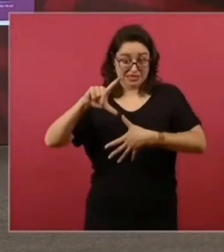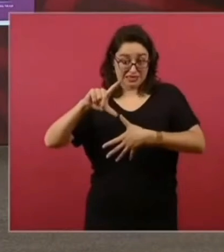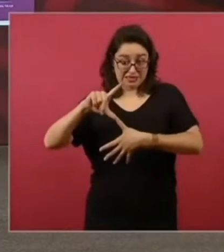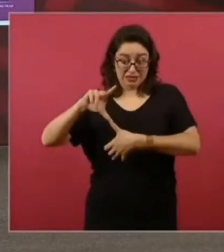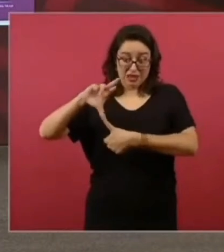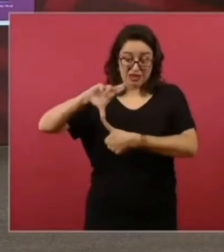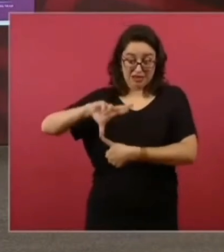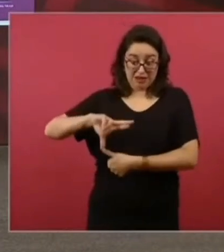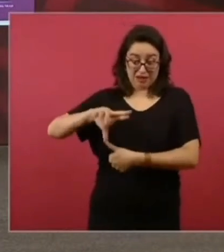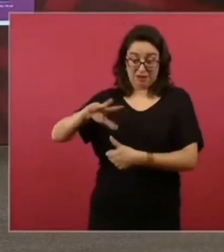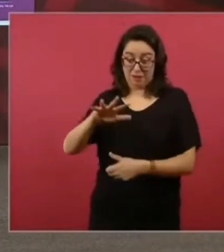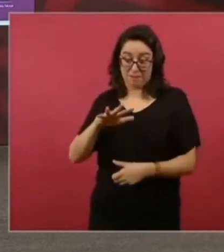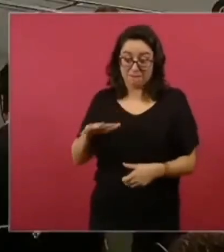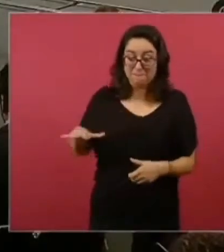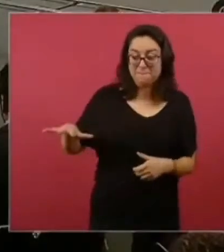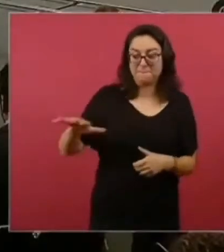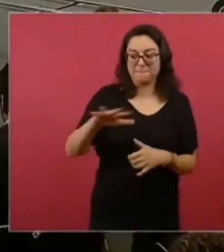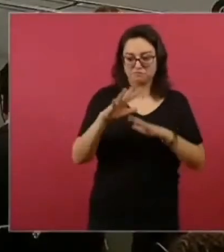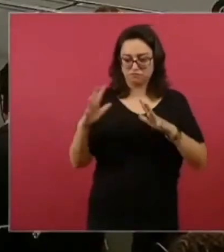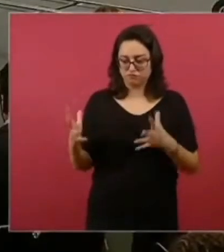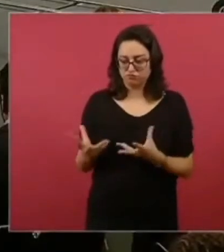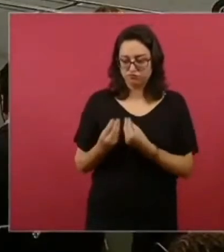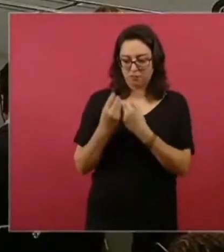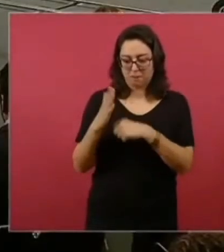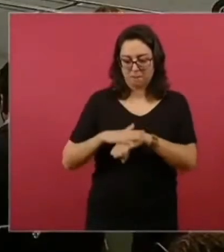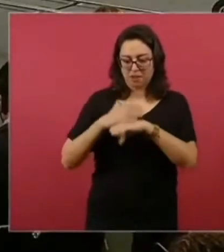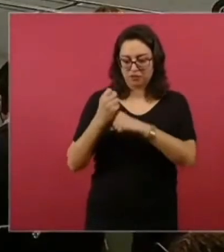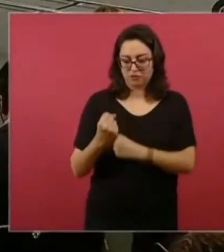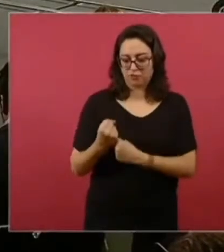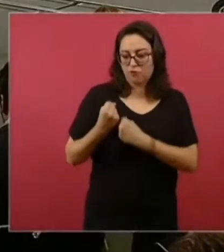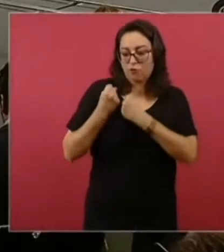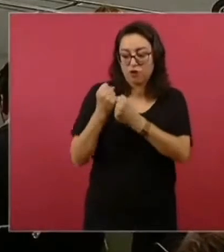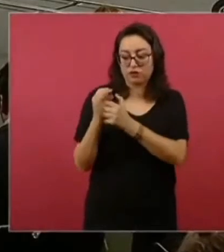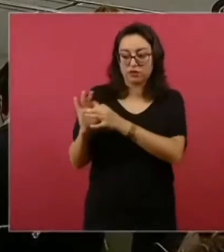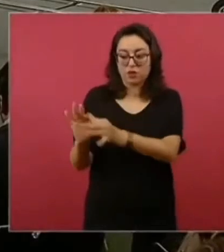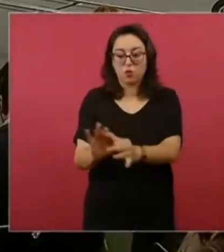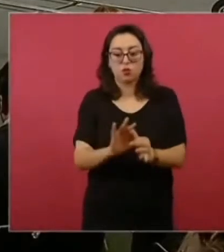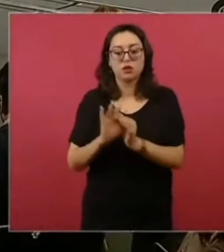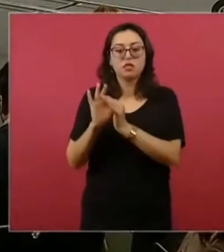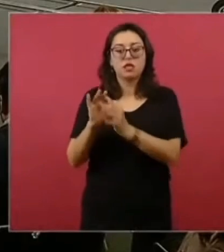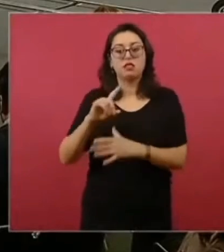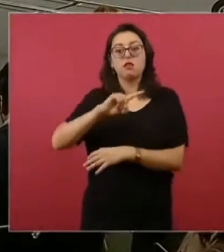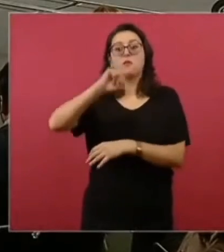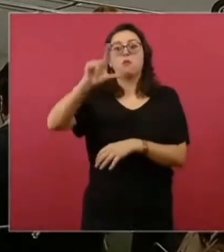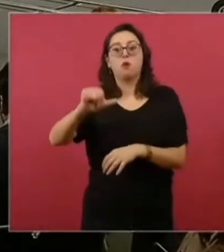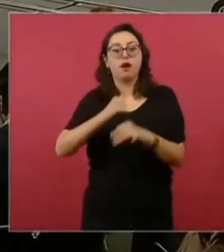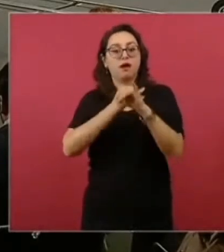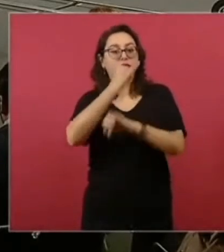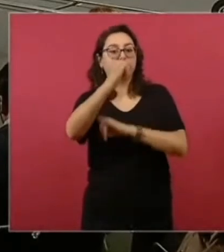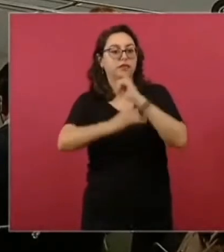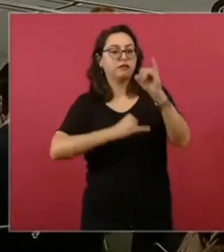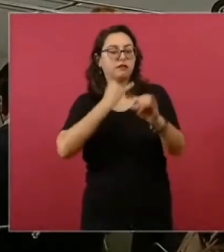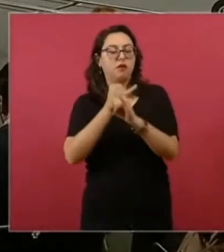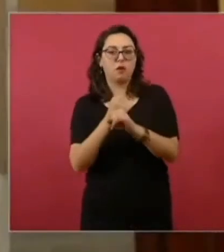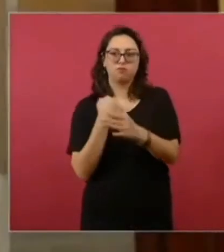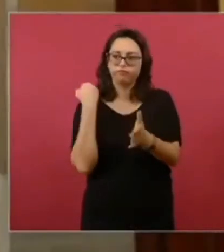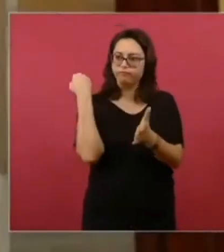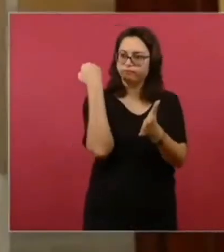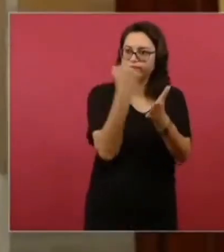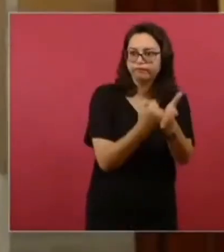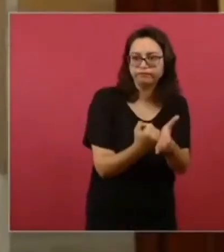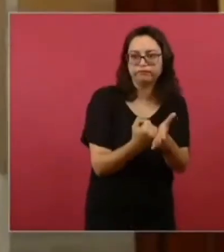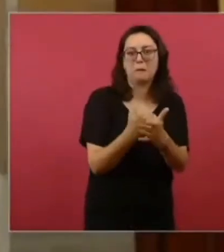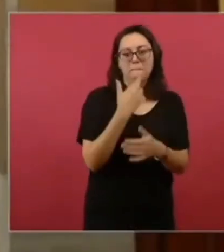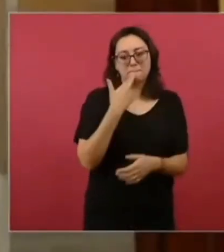y caribeña, a nivel mundial, a conseguir mejores precios, a exigir más derechos. Y algo